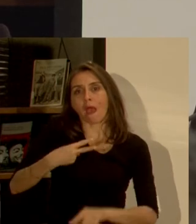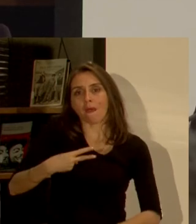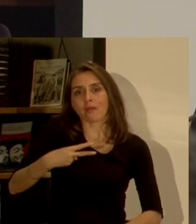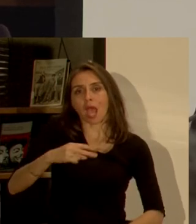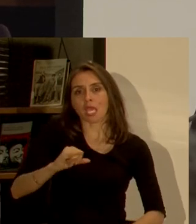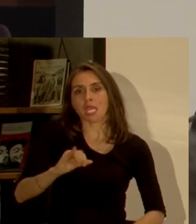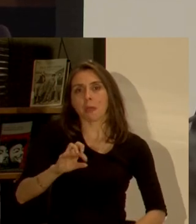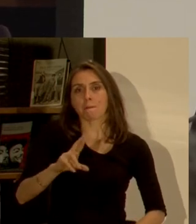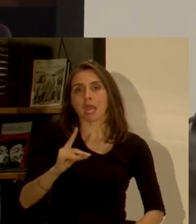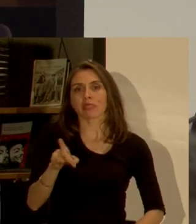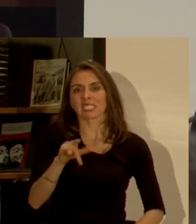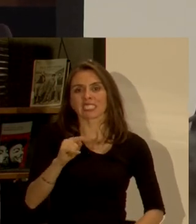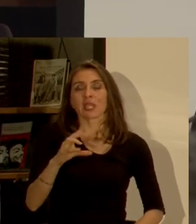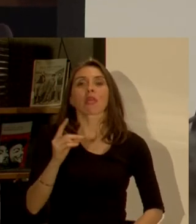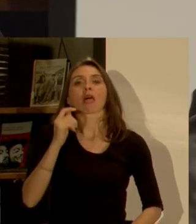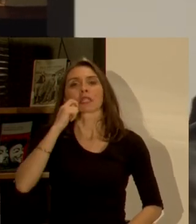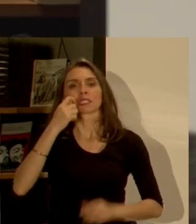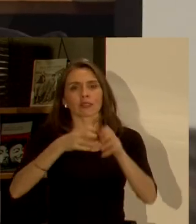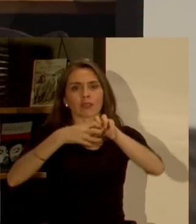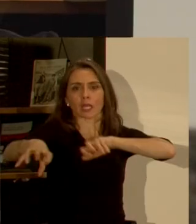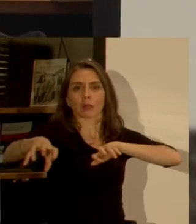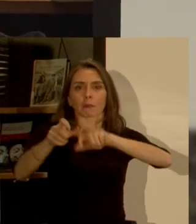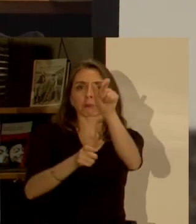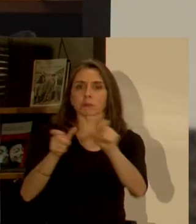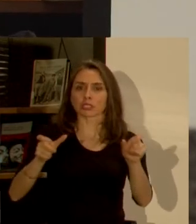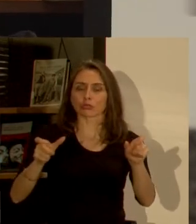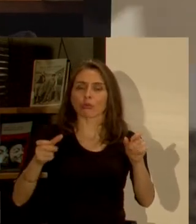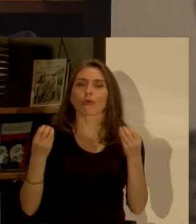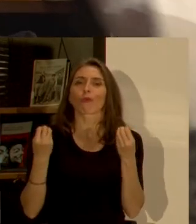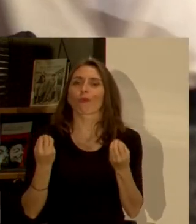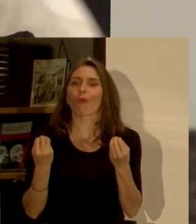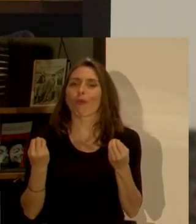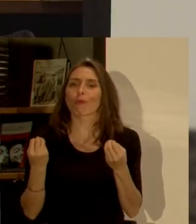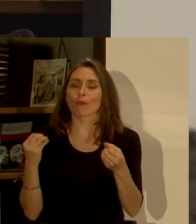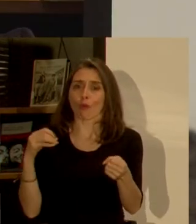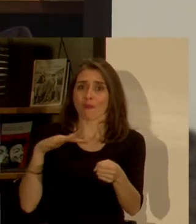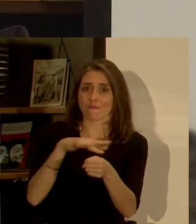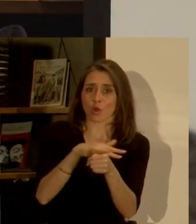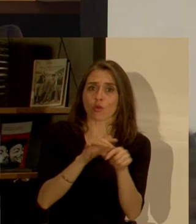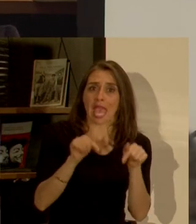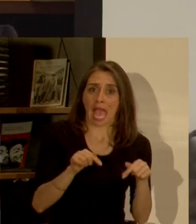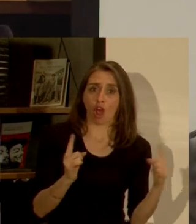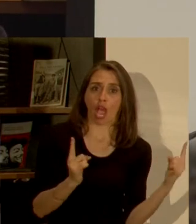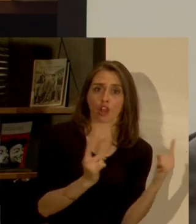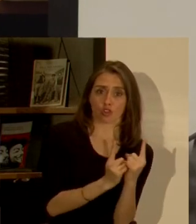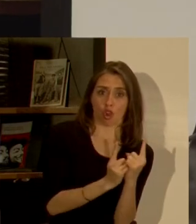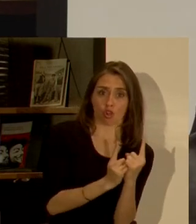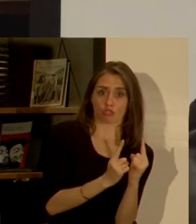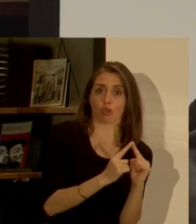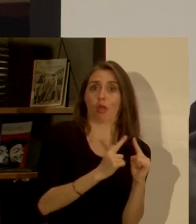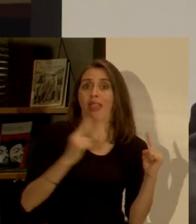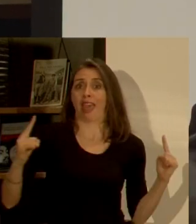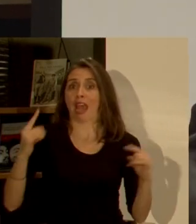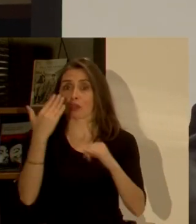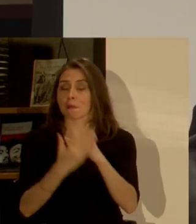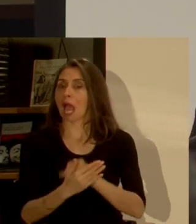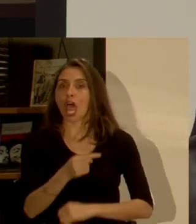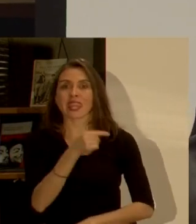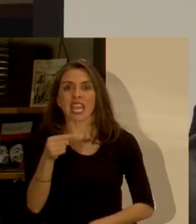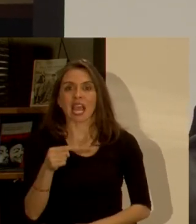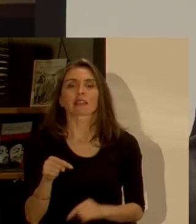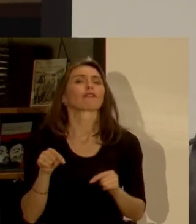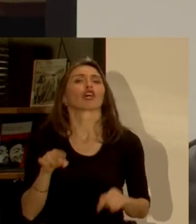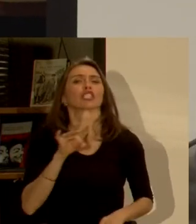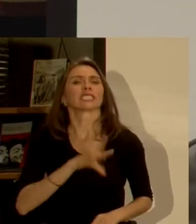esto se cruza con la segregación que tiene impactos a corto y mediano plazo bastante negativos nosotros en qué